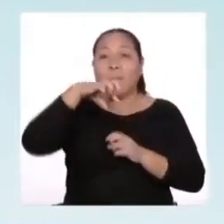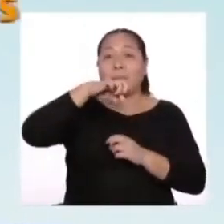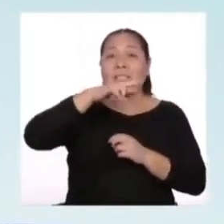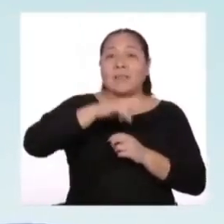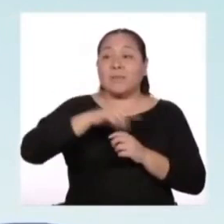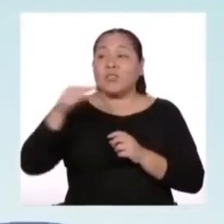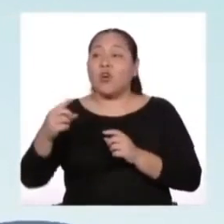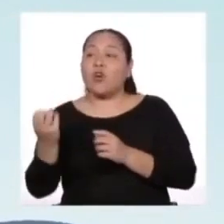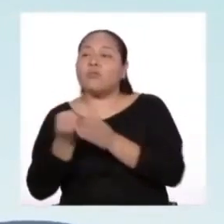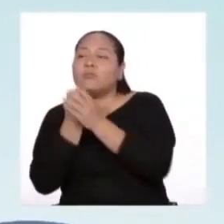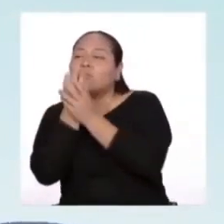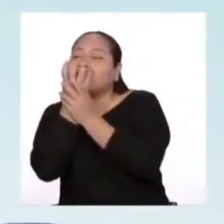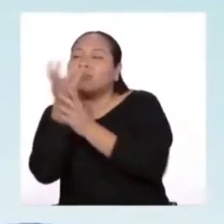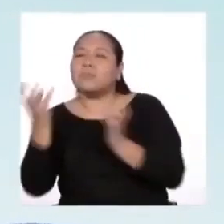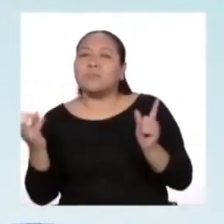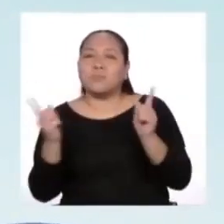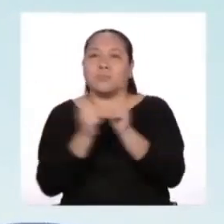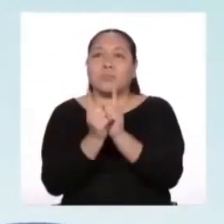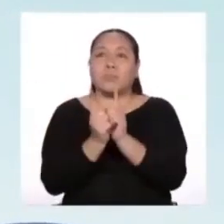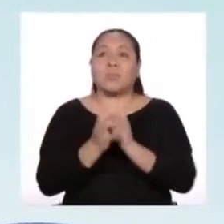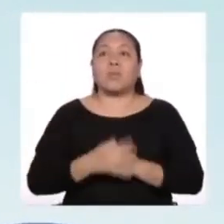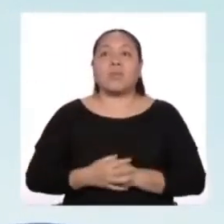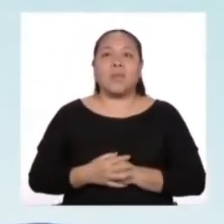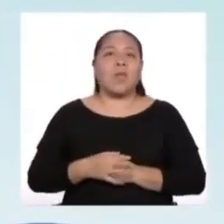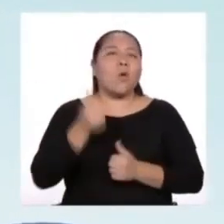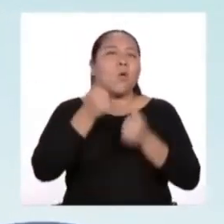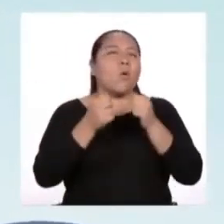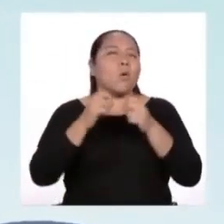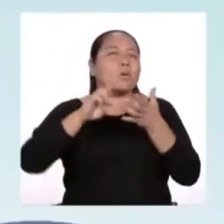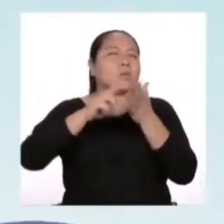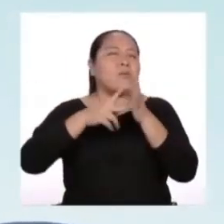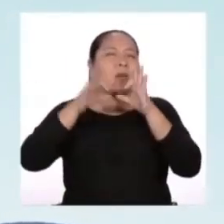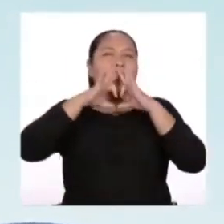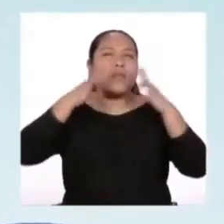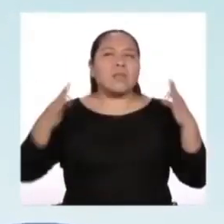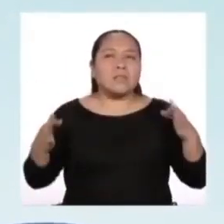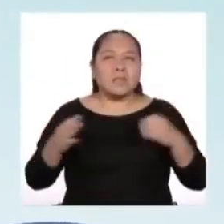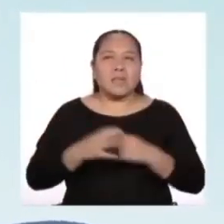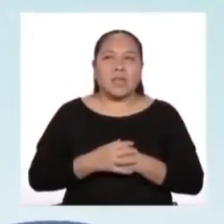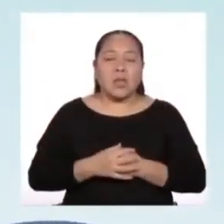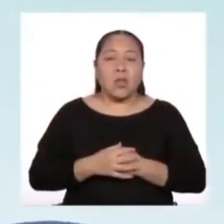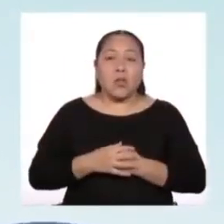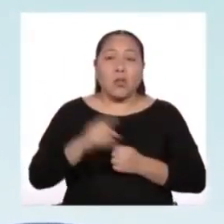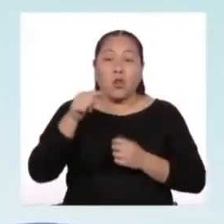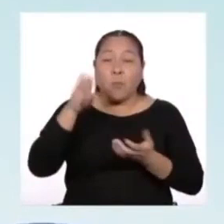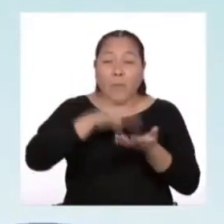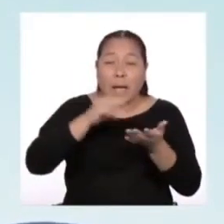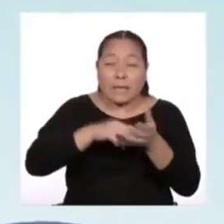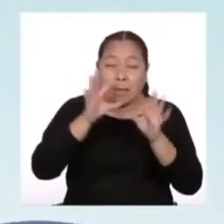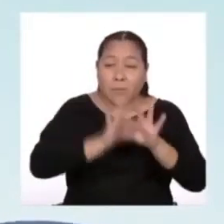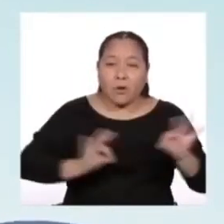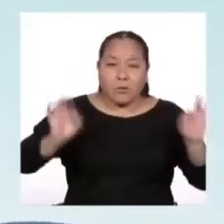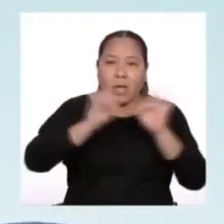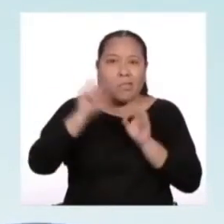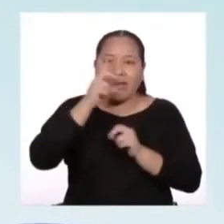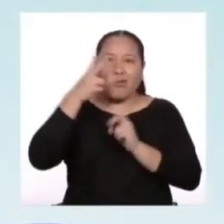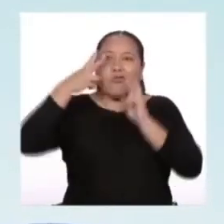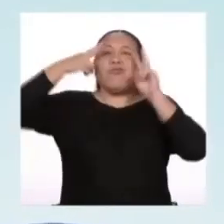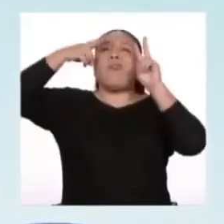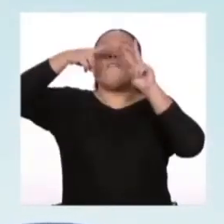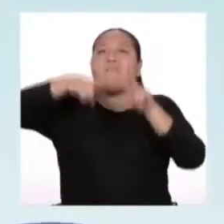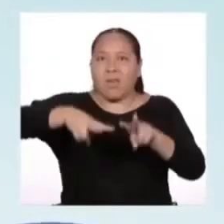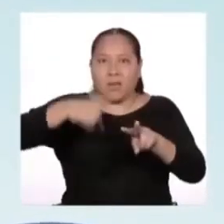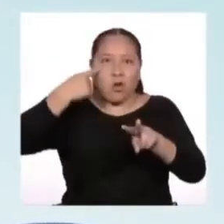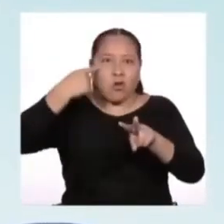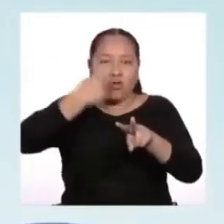último? ¿A qué se refiere la frase lo esencial es invisible a los ojos? 6. Explica con tus